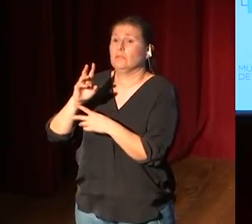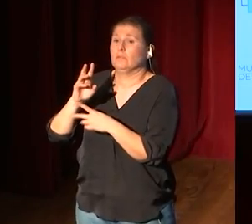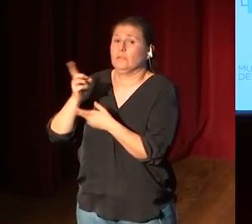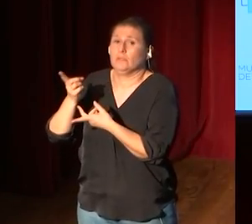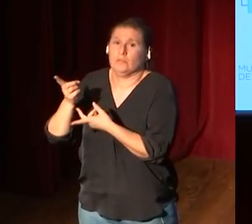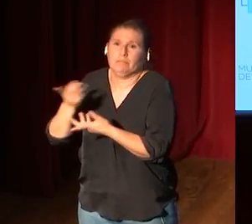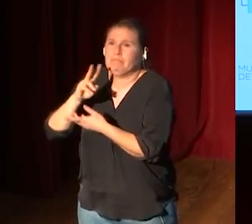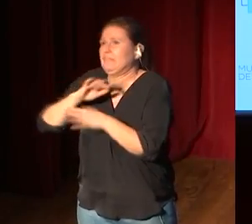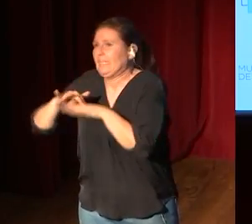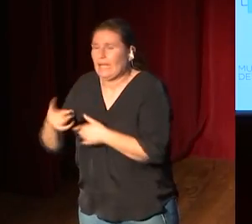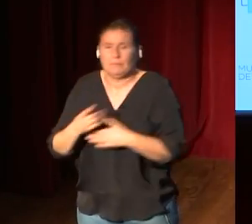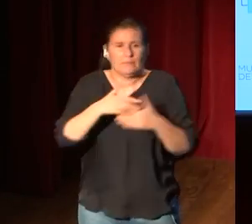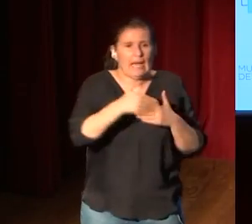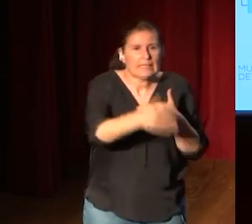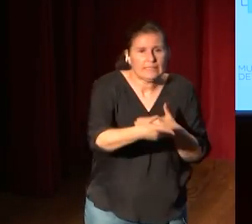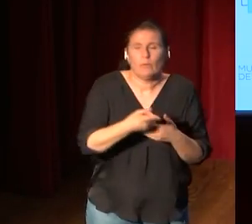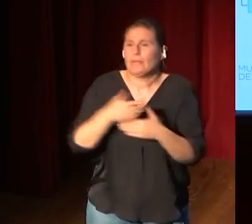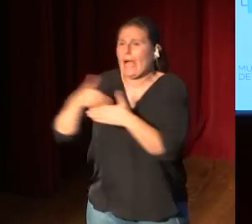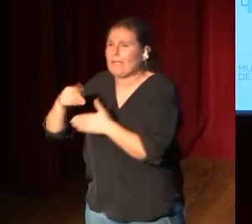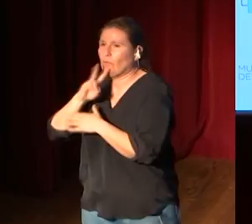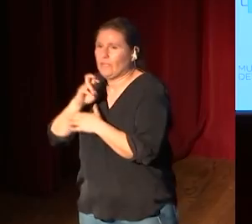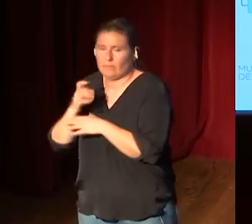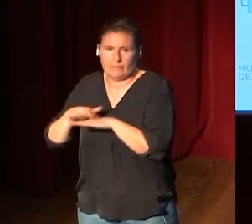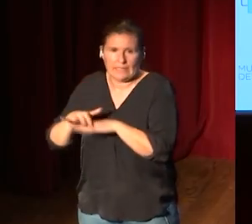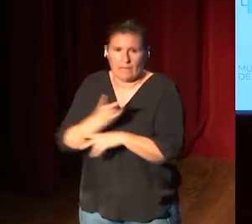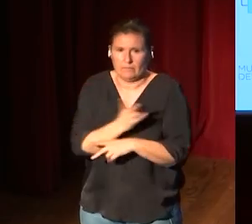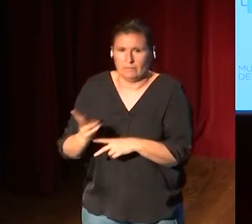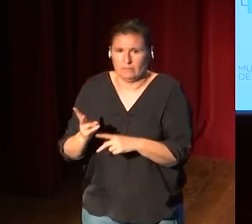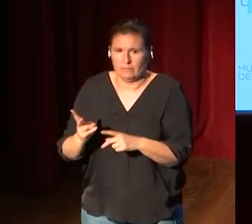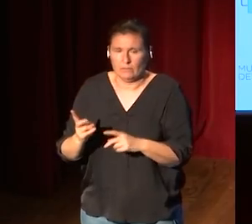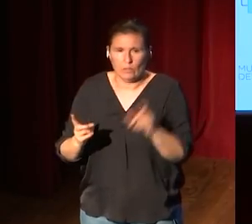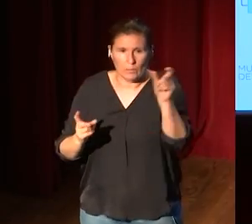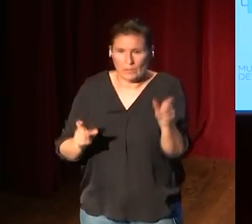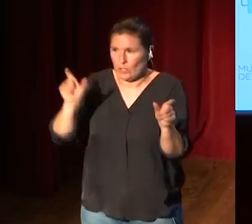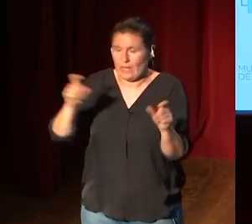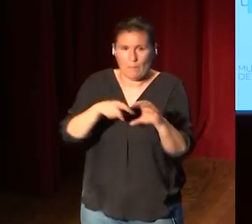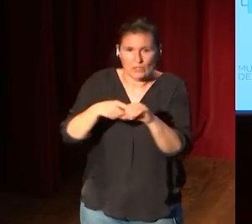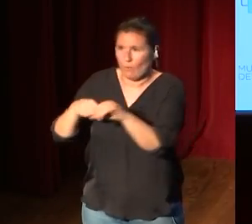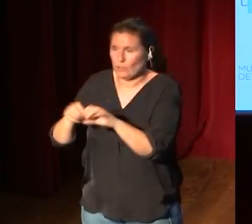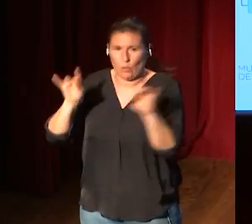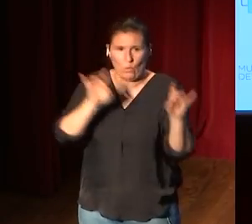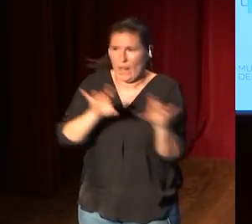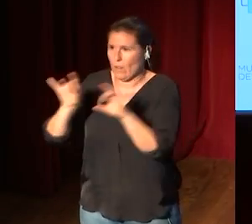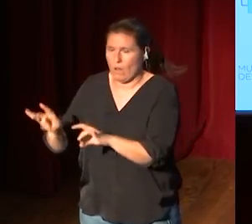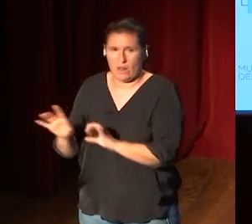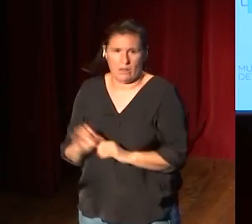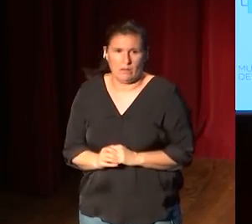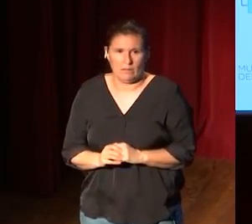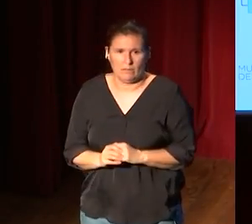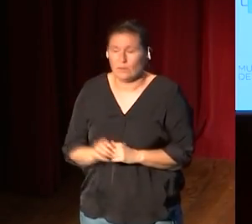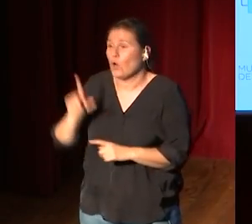no sé archivo archivo digital los archiveros seguían trabajando en lo de siempre y había un archivero digital